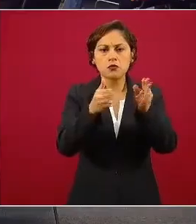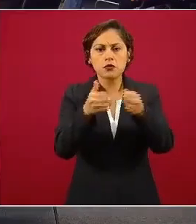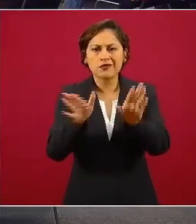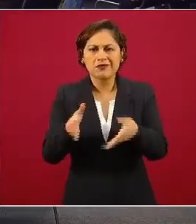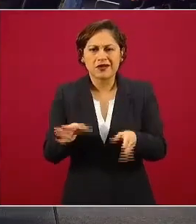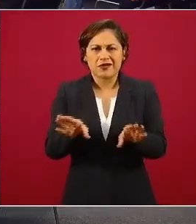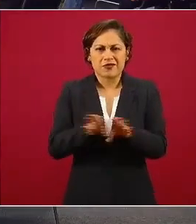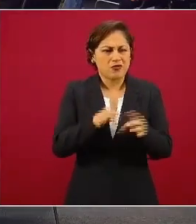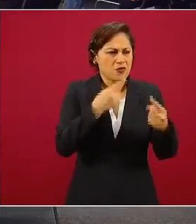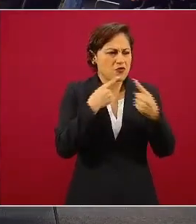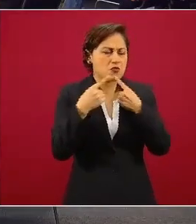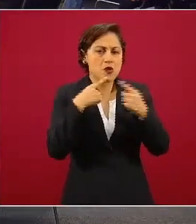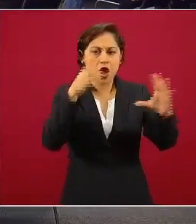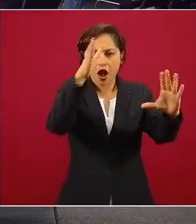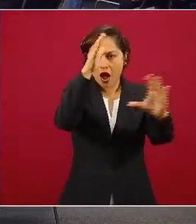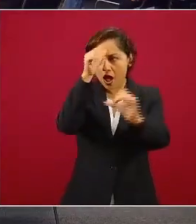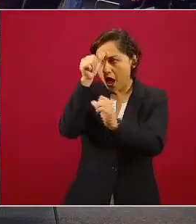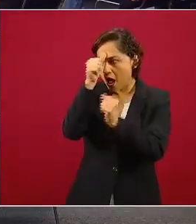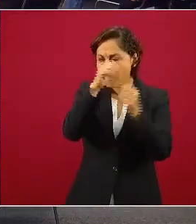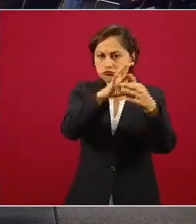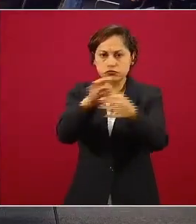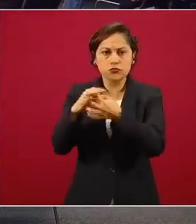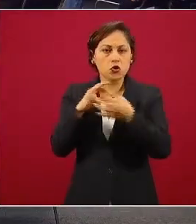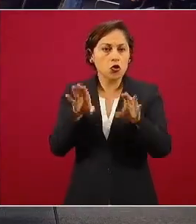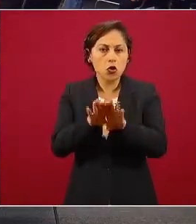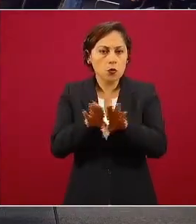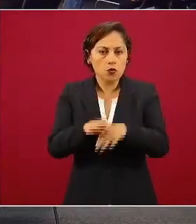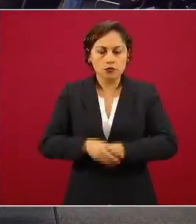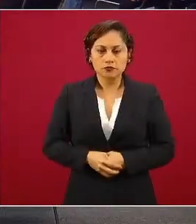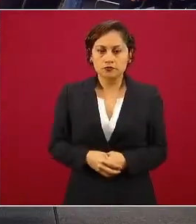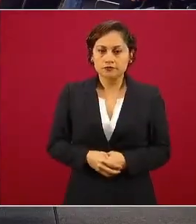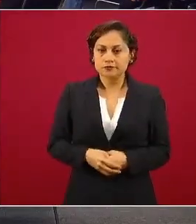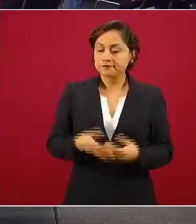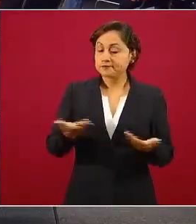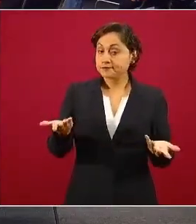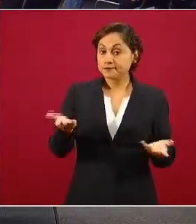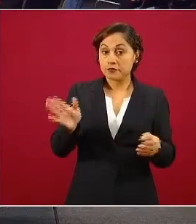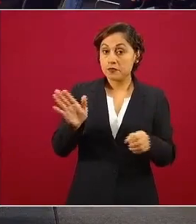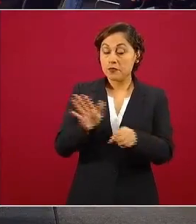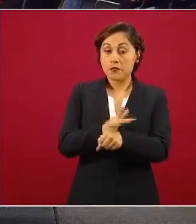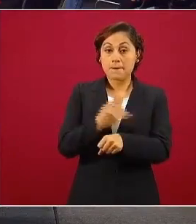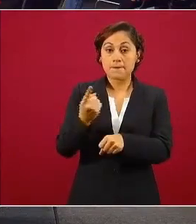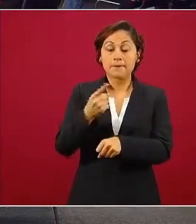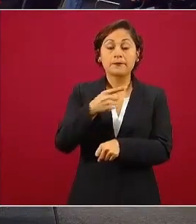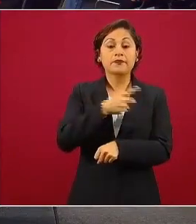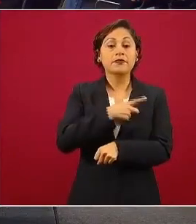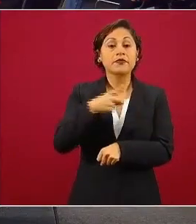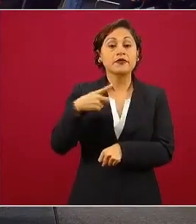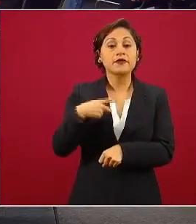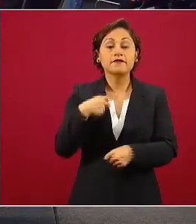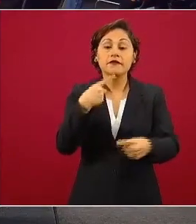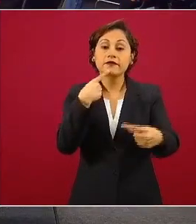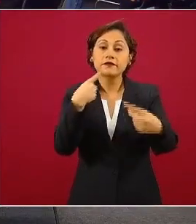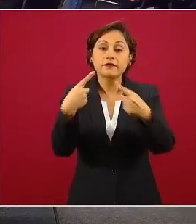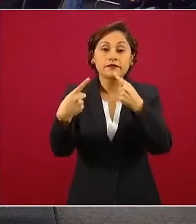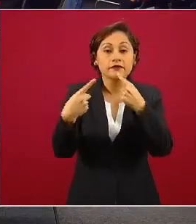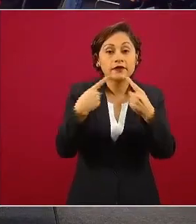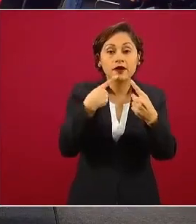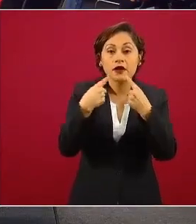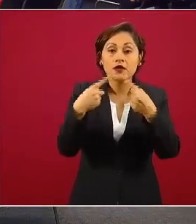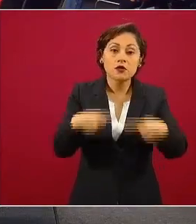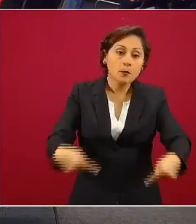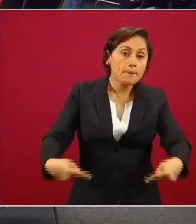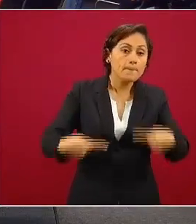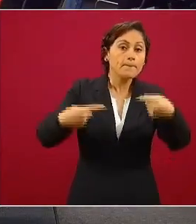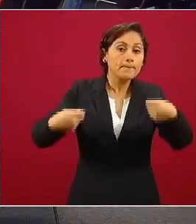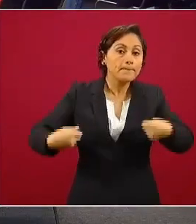Pues con diálogo, sin confrontación, con paciencia